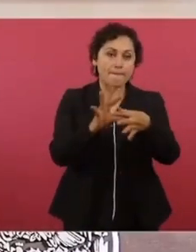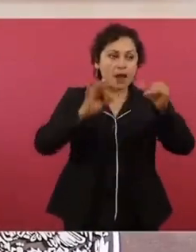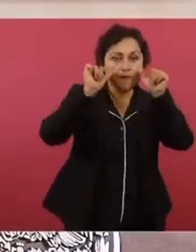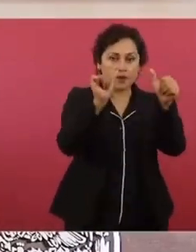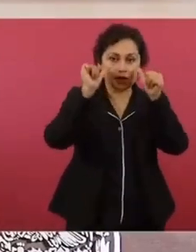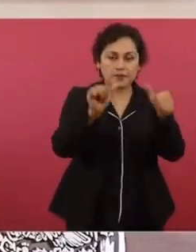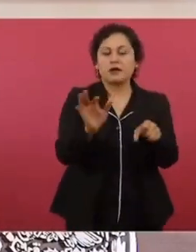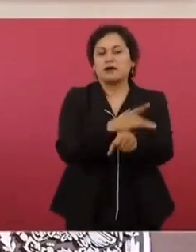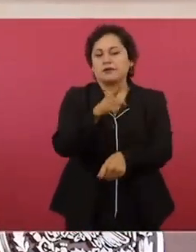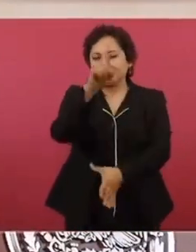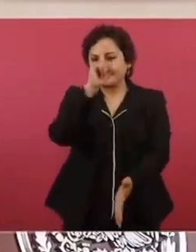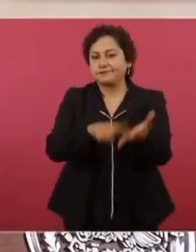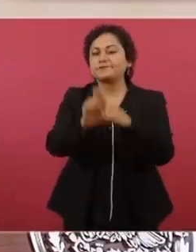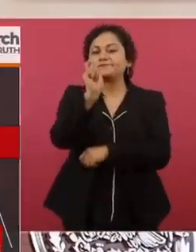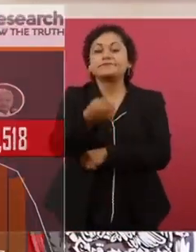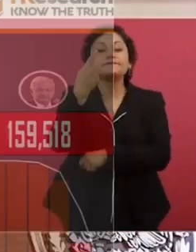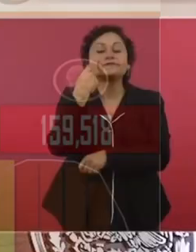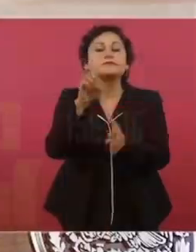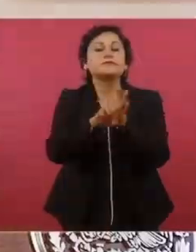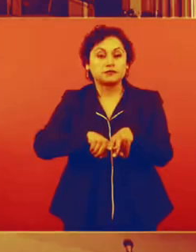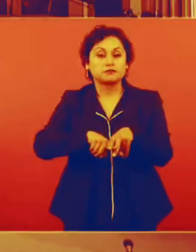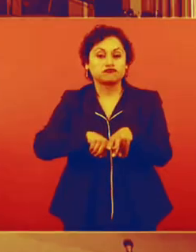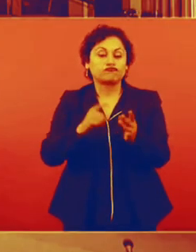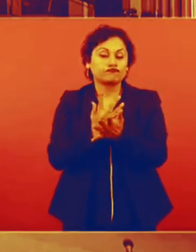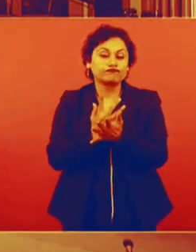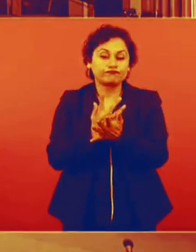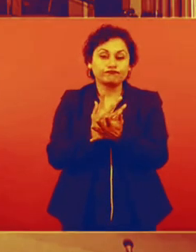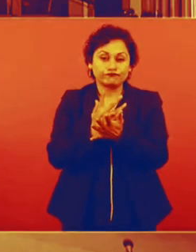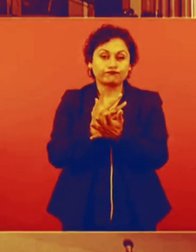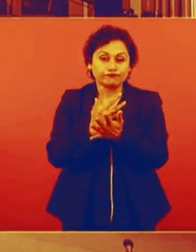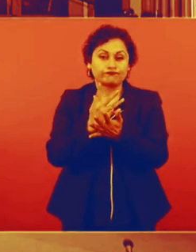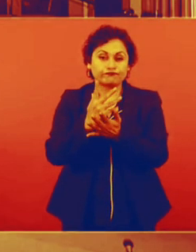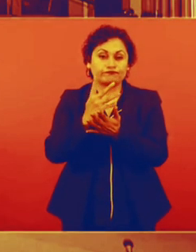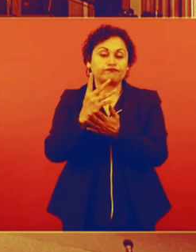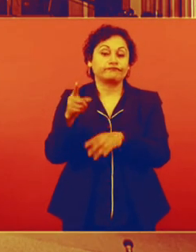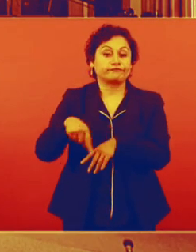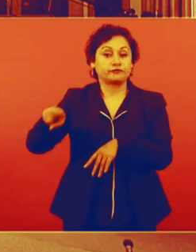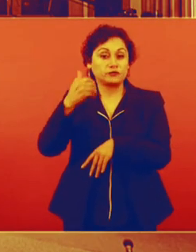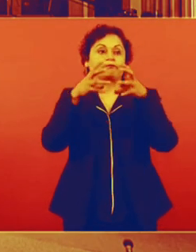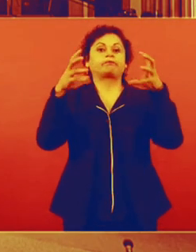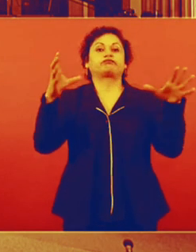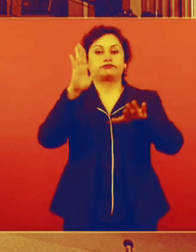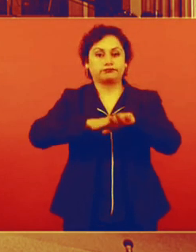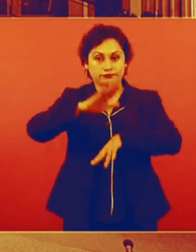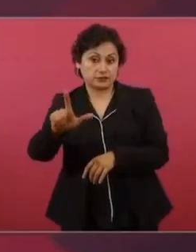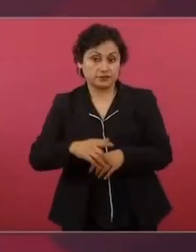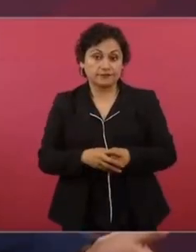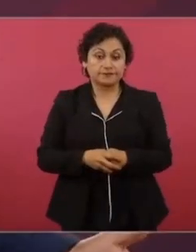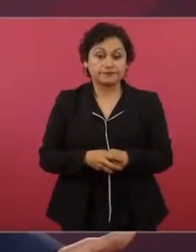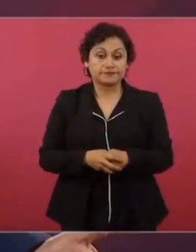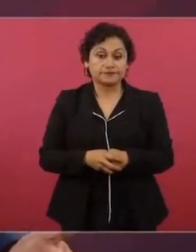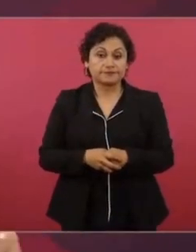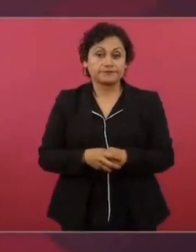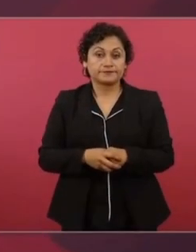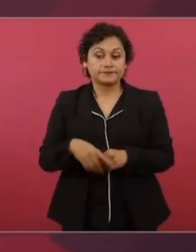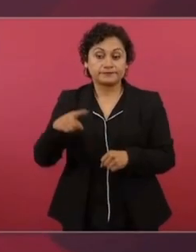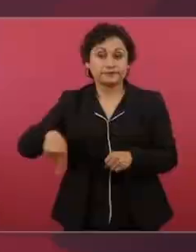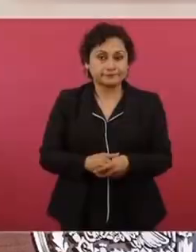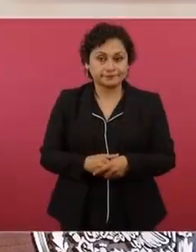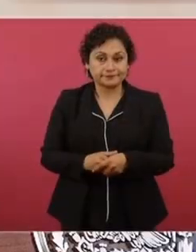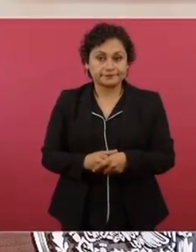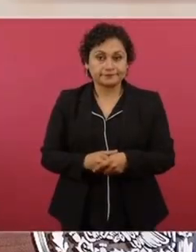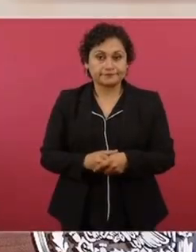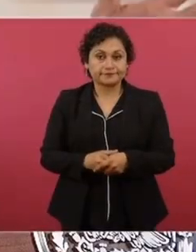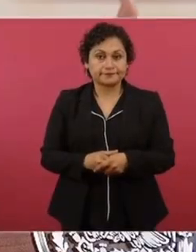imagínense, si no logran inflar el globo, si no logran que emprende el vuelo la señora Xochitl, ¿qué van a hacer?